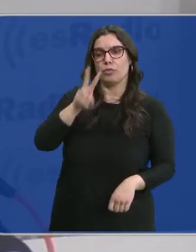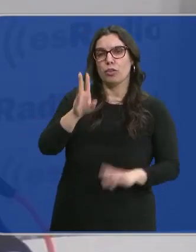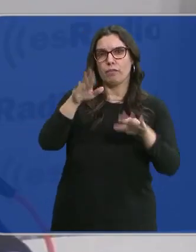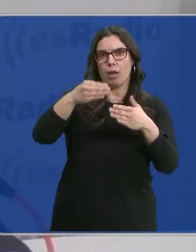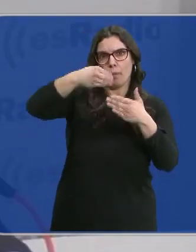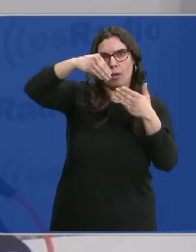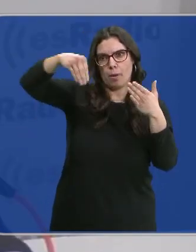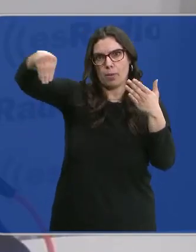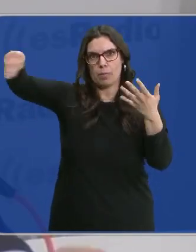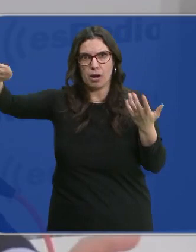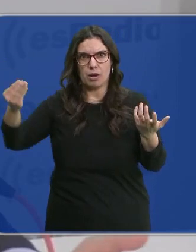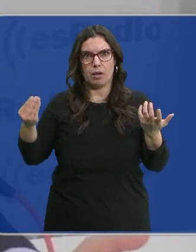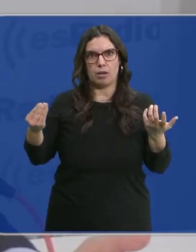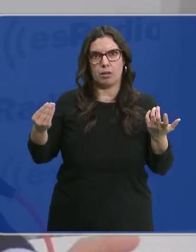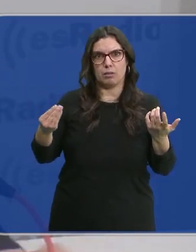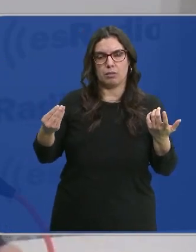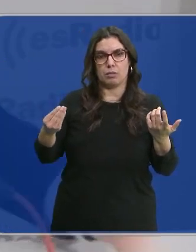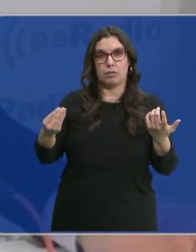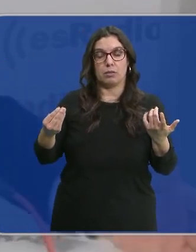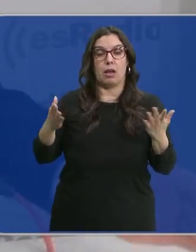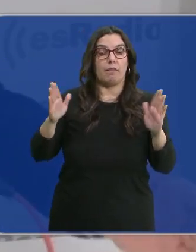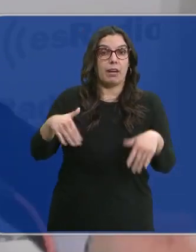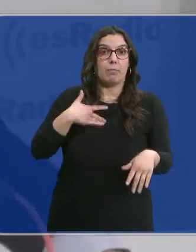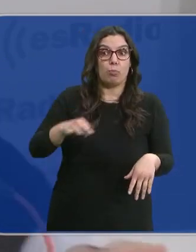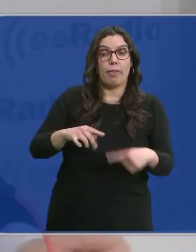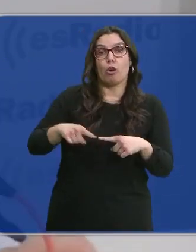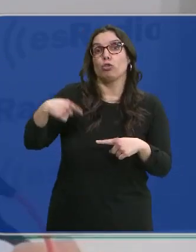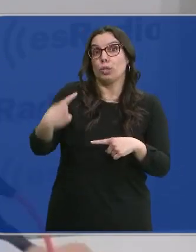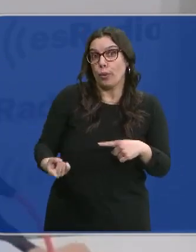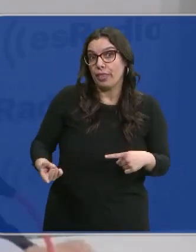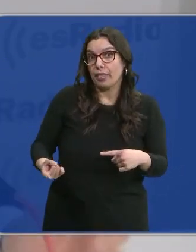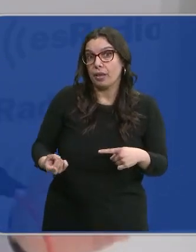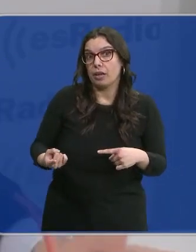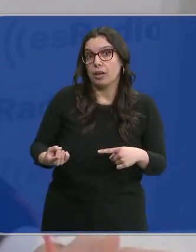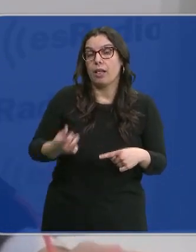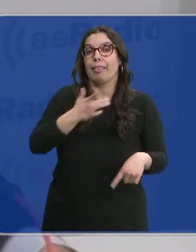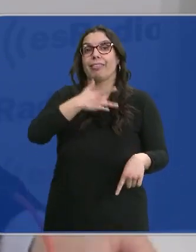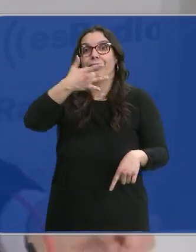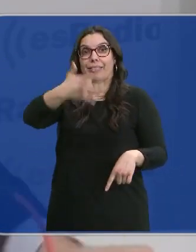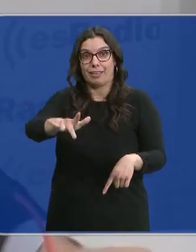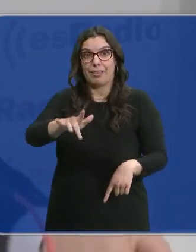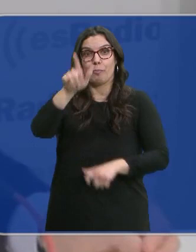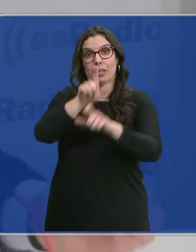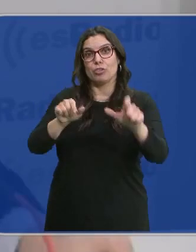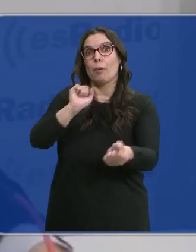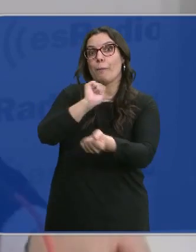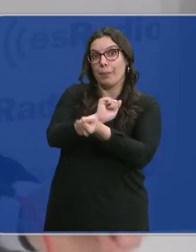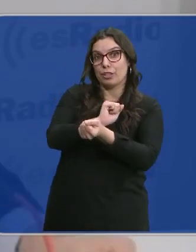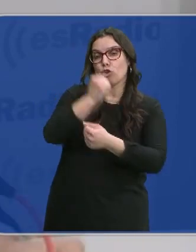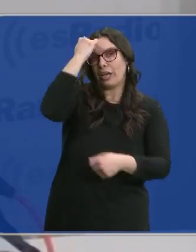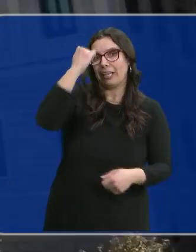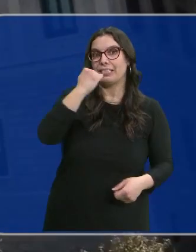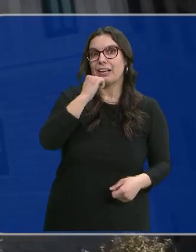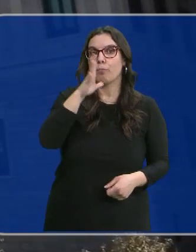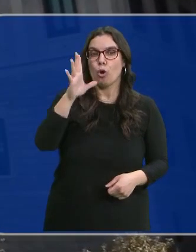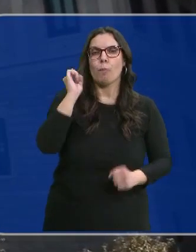y continúa este acto de corrección política. Y probablemente desemboque en indultos a presos etarras por